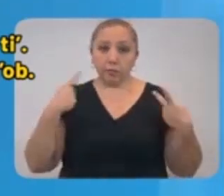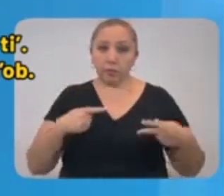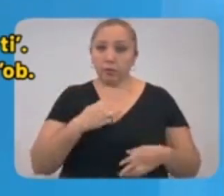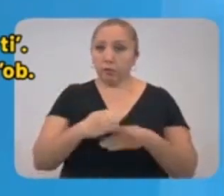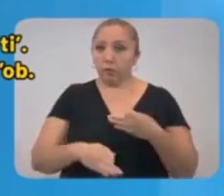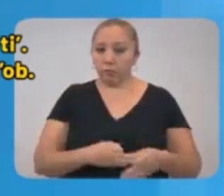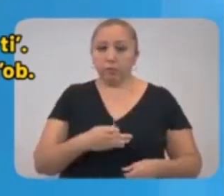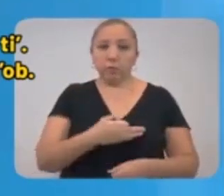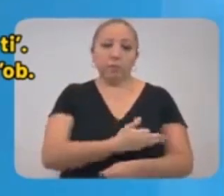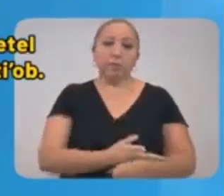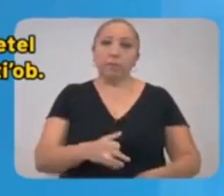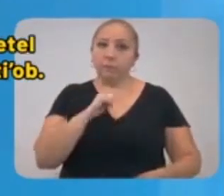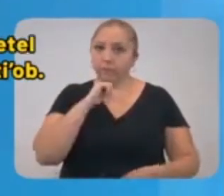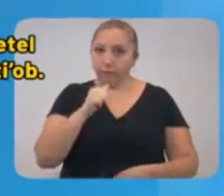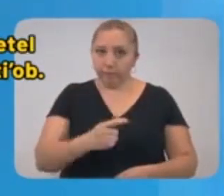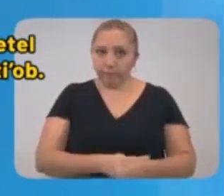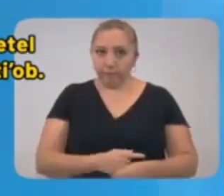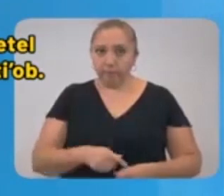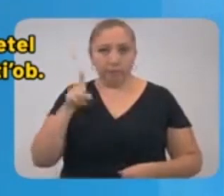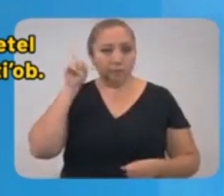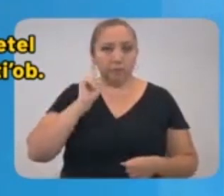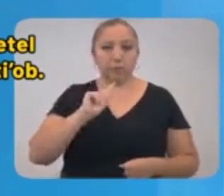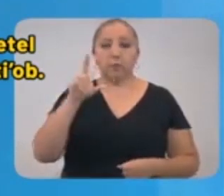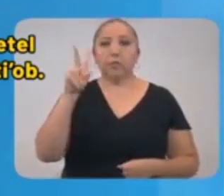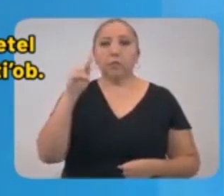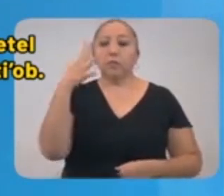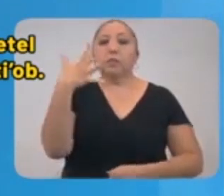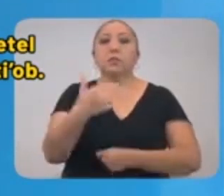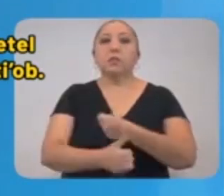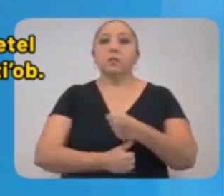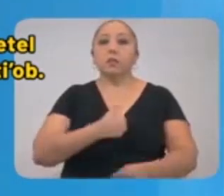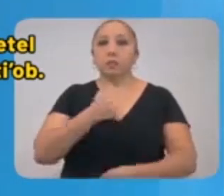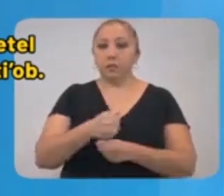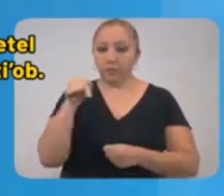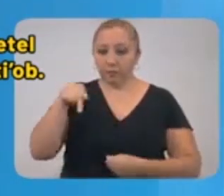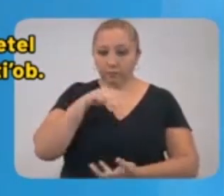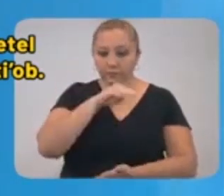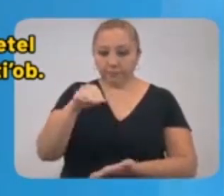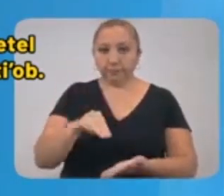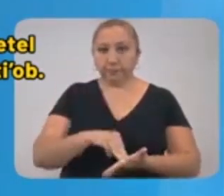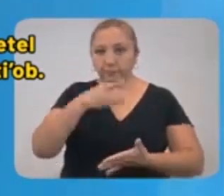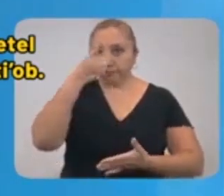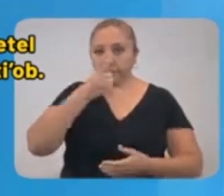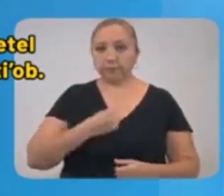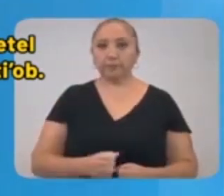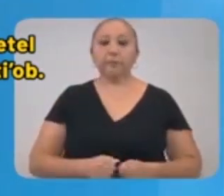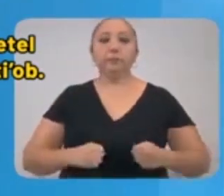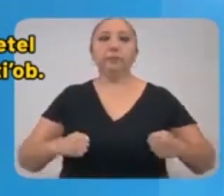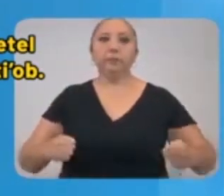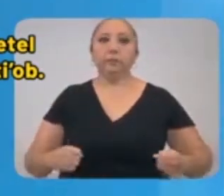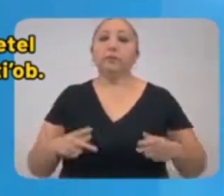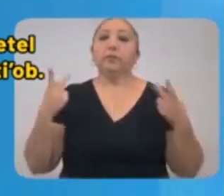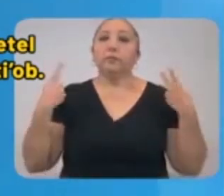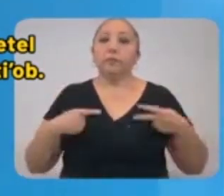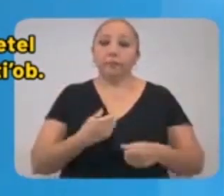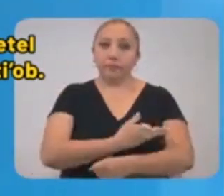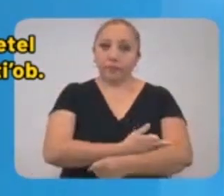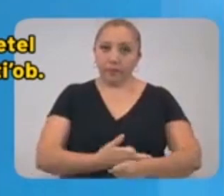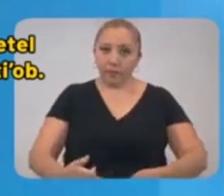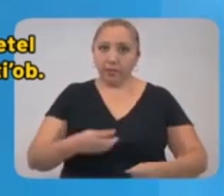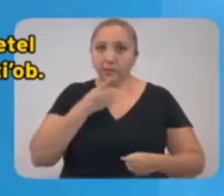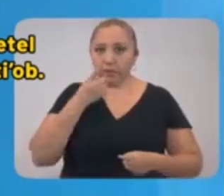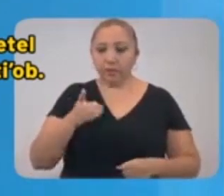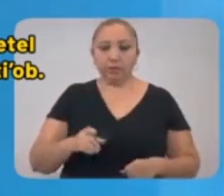asintomáticos. Mujer de 85 años de edad de Mérida, con diabetes y obesidad. Sus contactos se